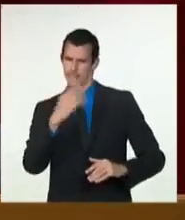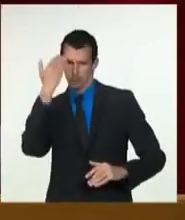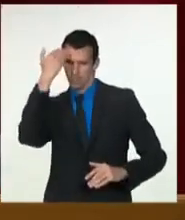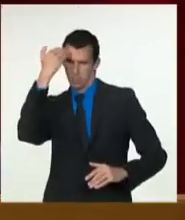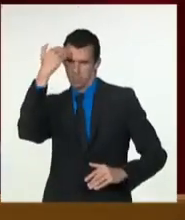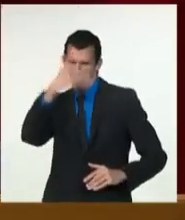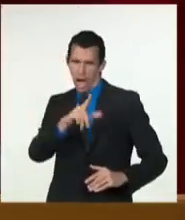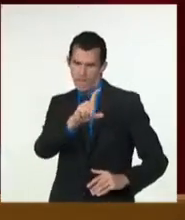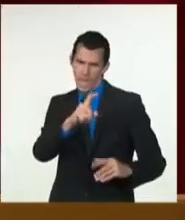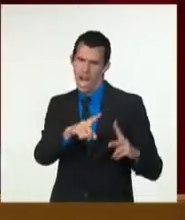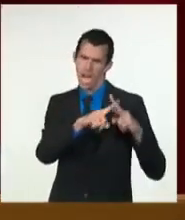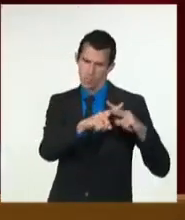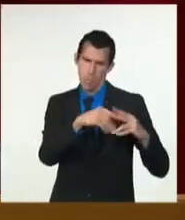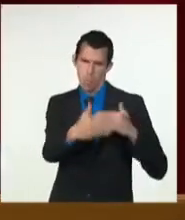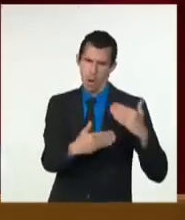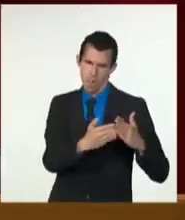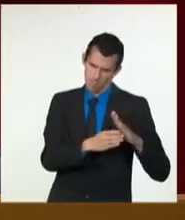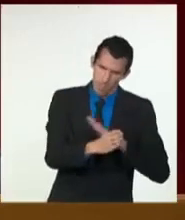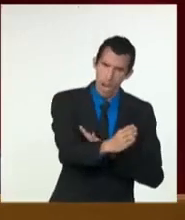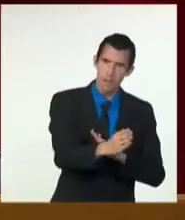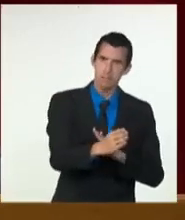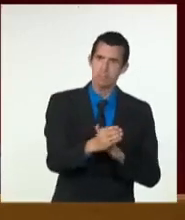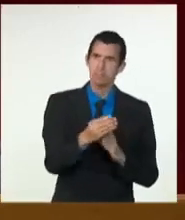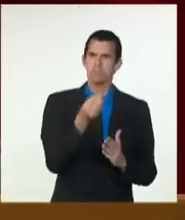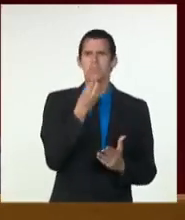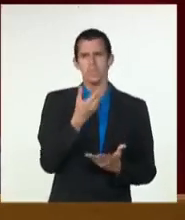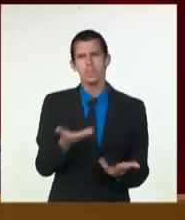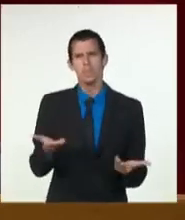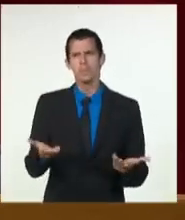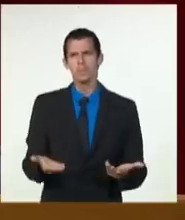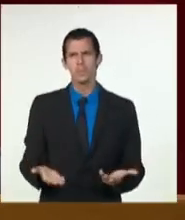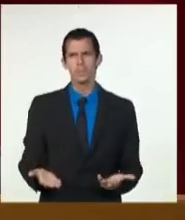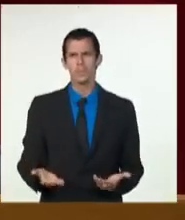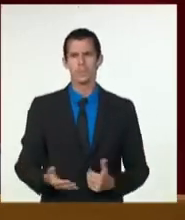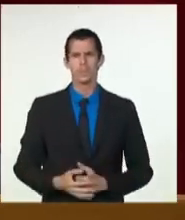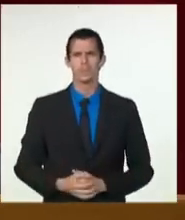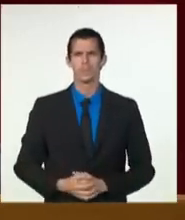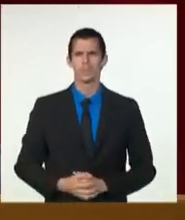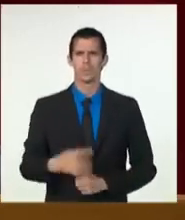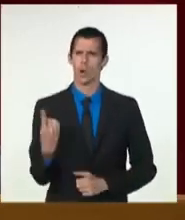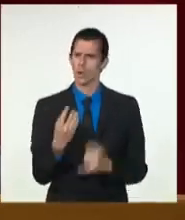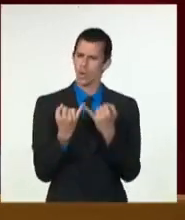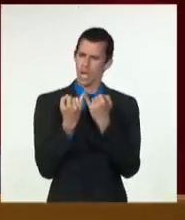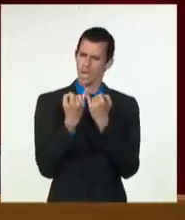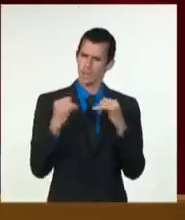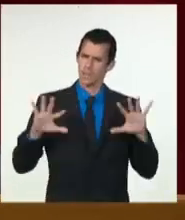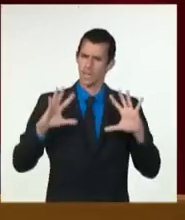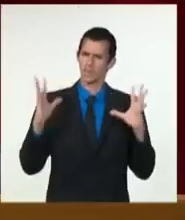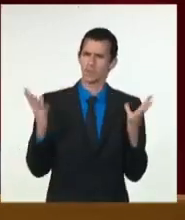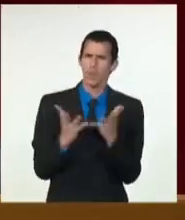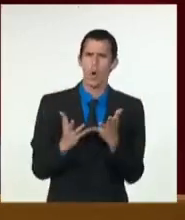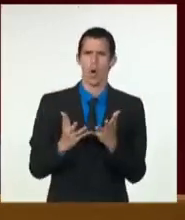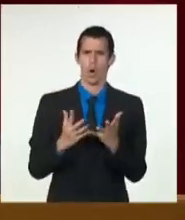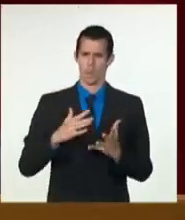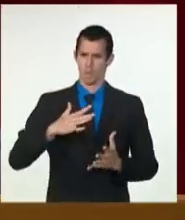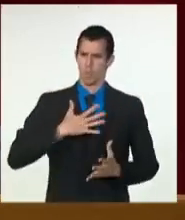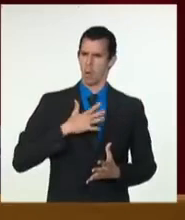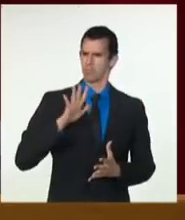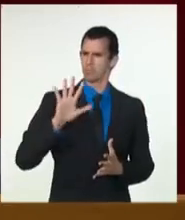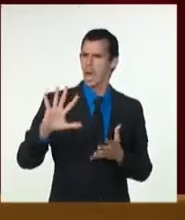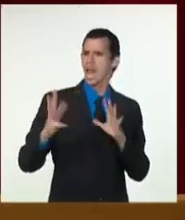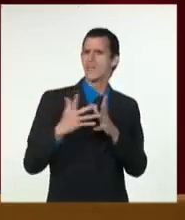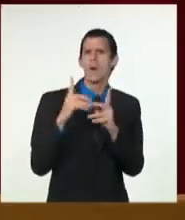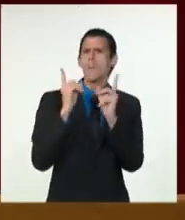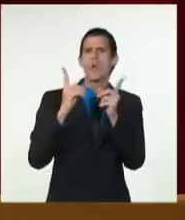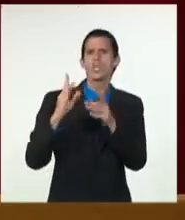los únicos castigados por defender la soberanía, la indefendencia y el multilateralismo. Siento que por mucho